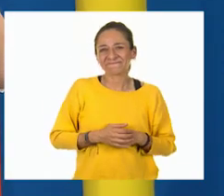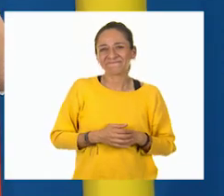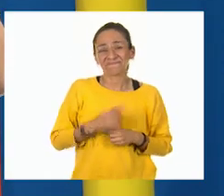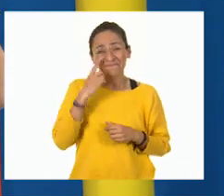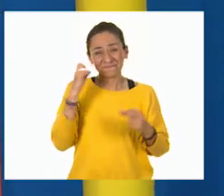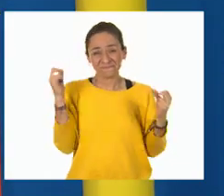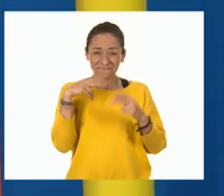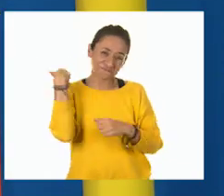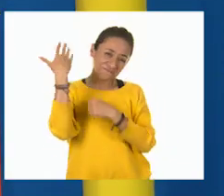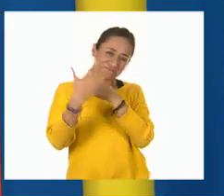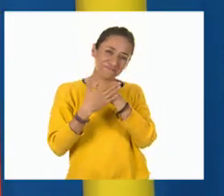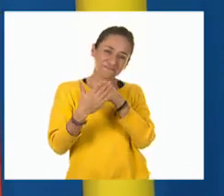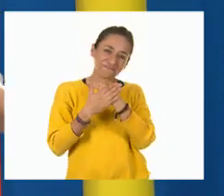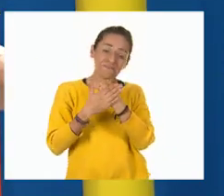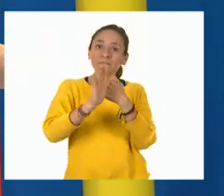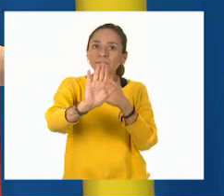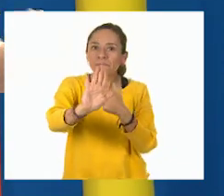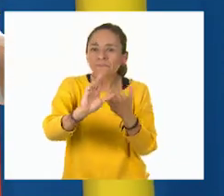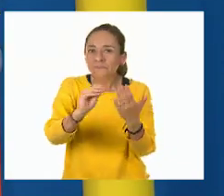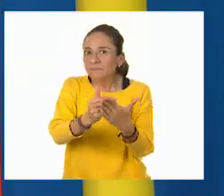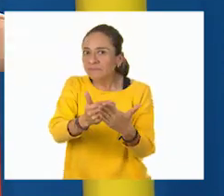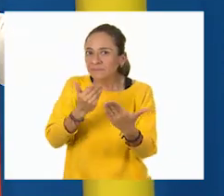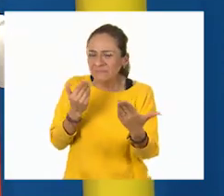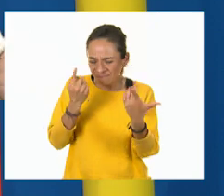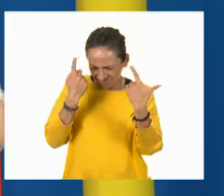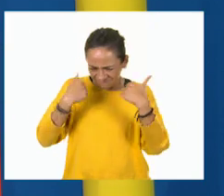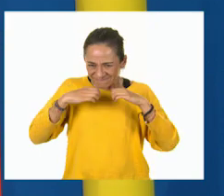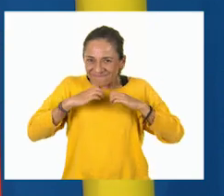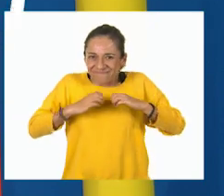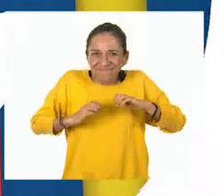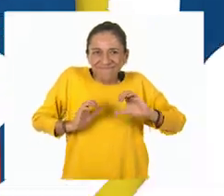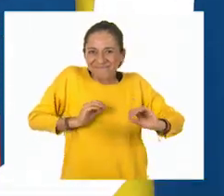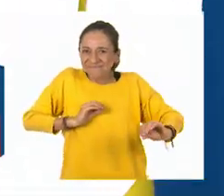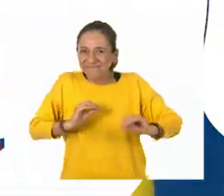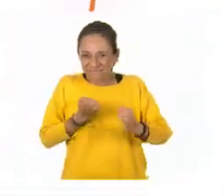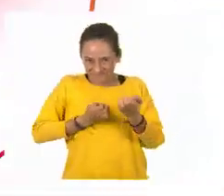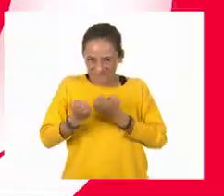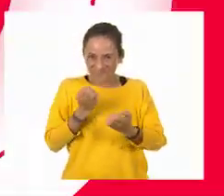Nos vemos en la próxima, pero antes vamos a movernos un poco.